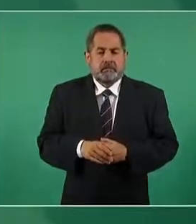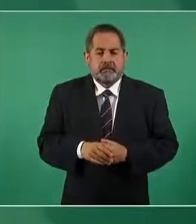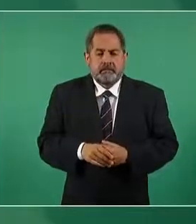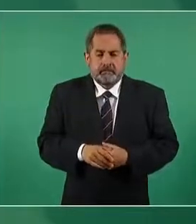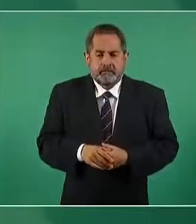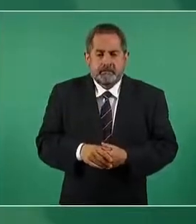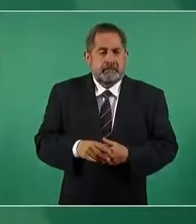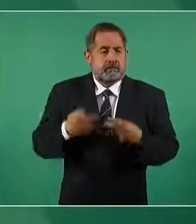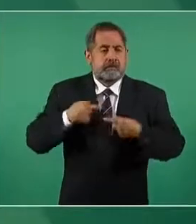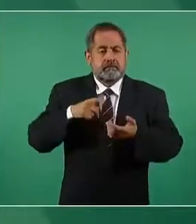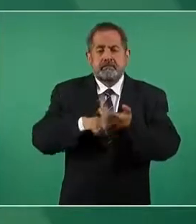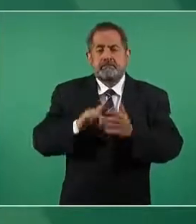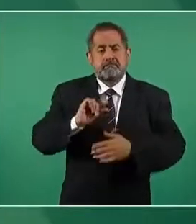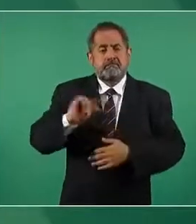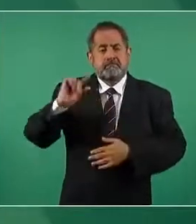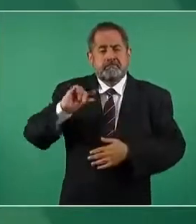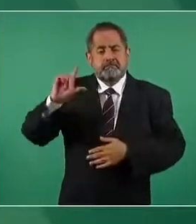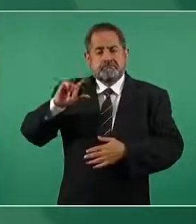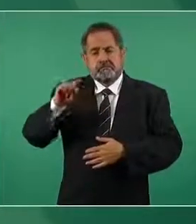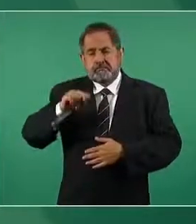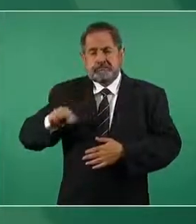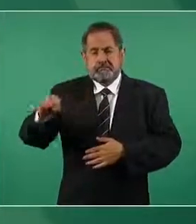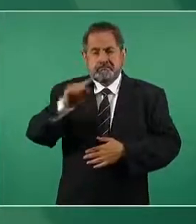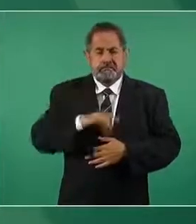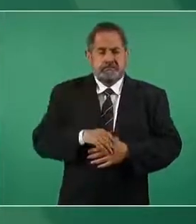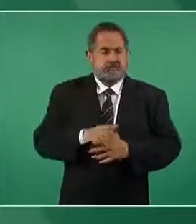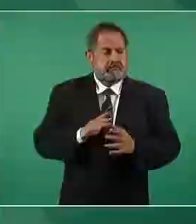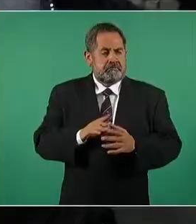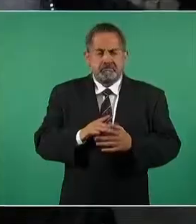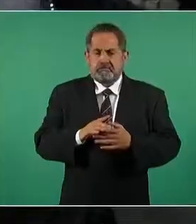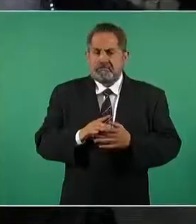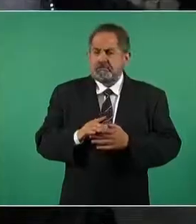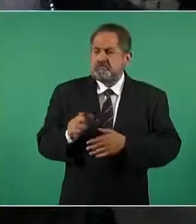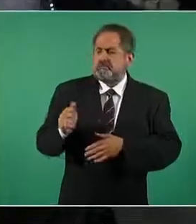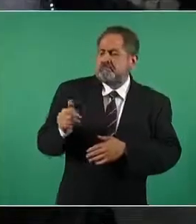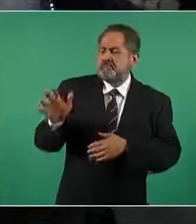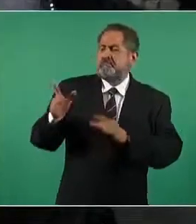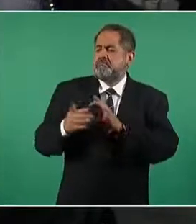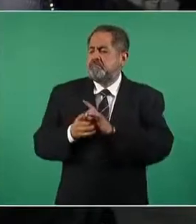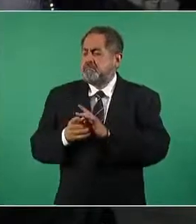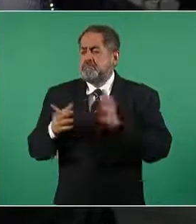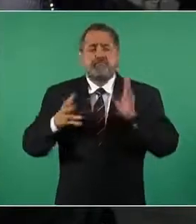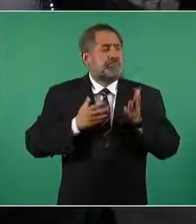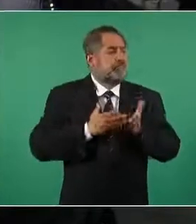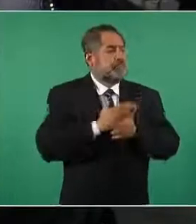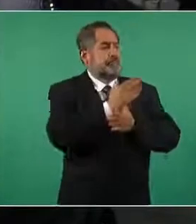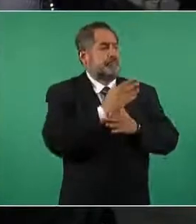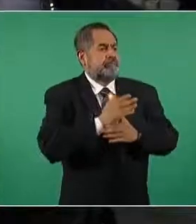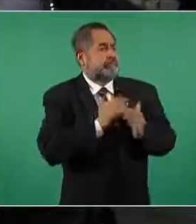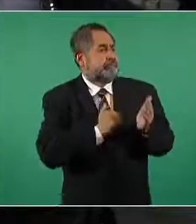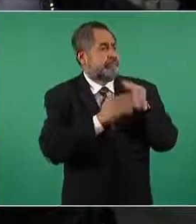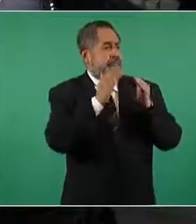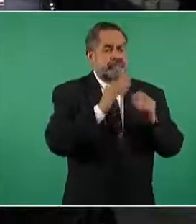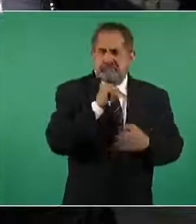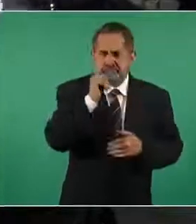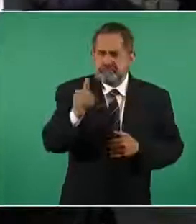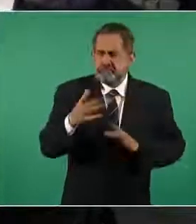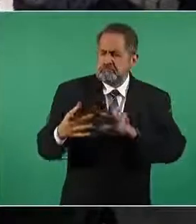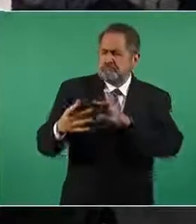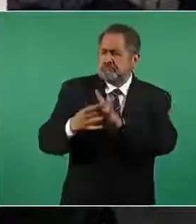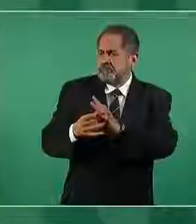profesionales que no se desvinculan del pueblo de la gente